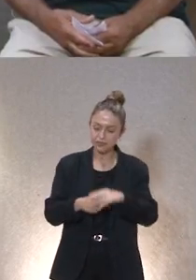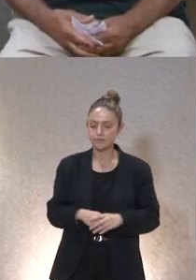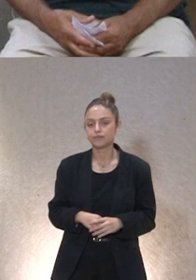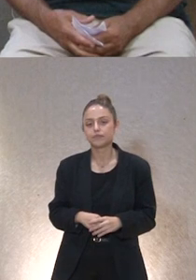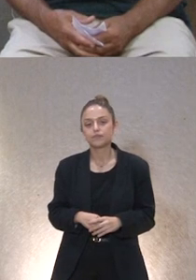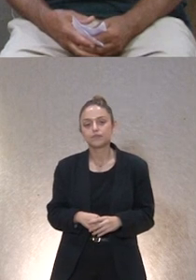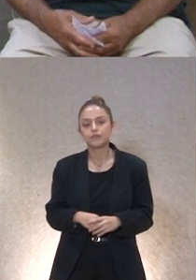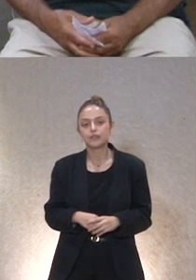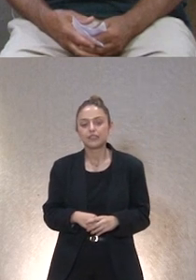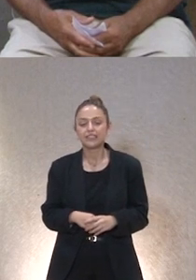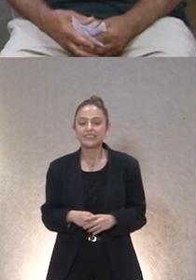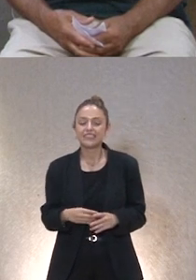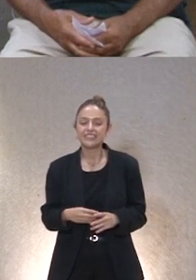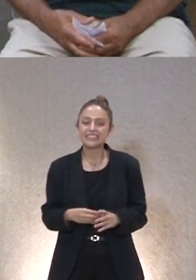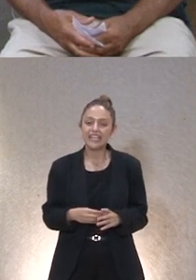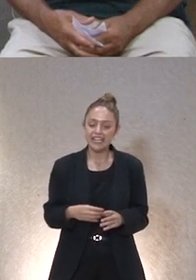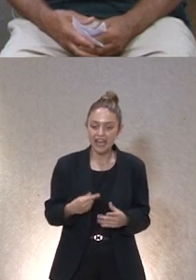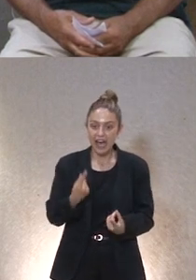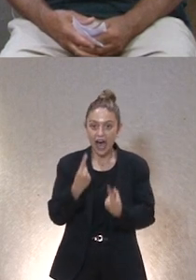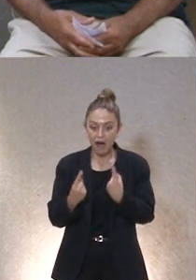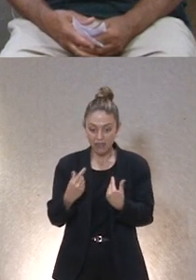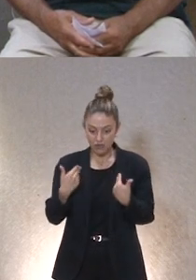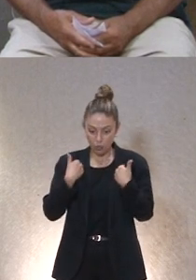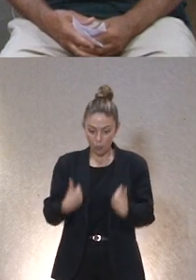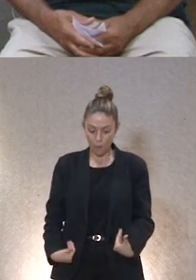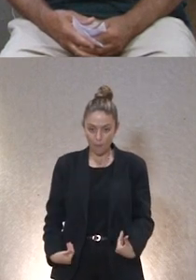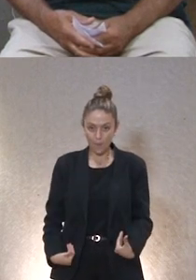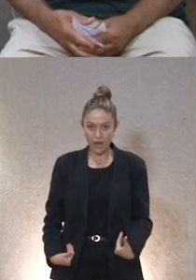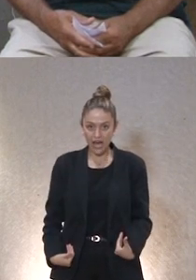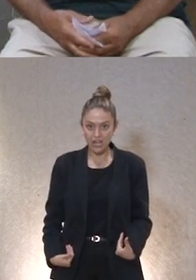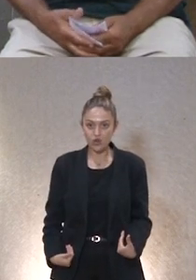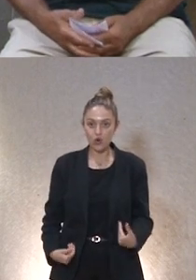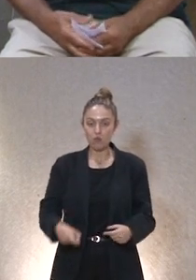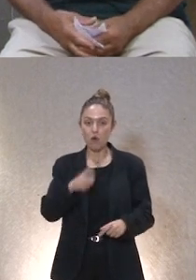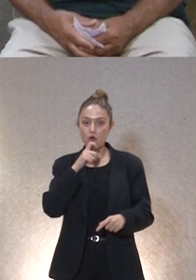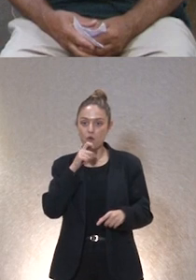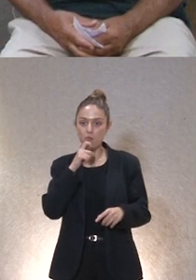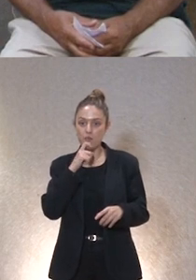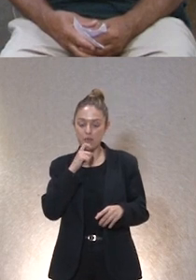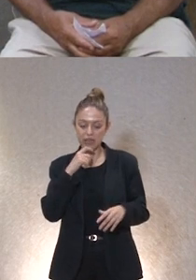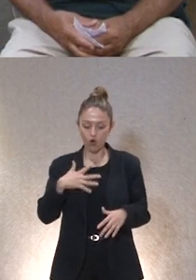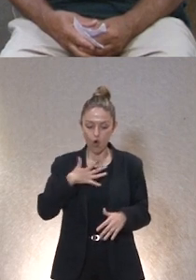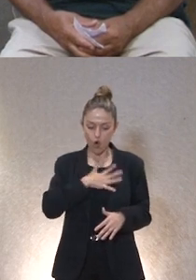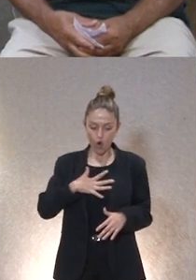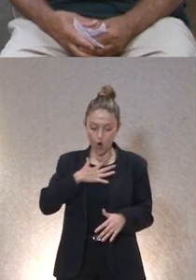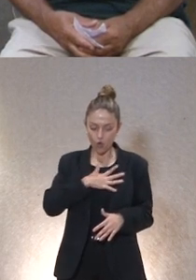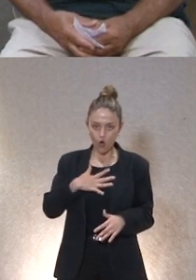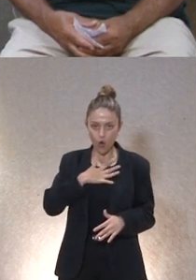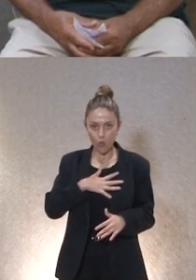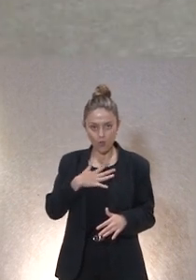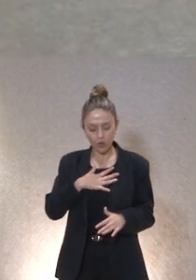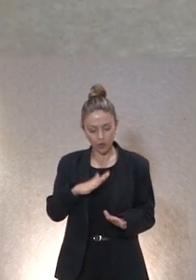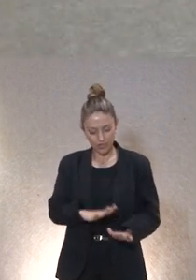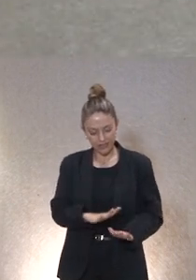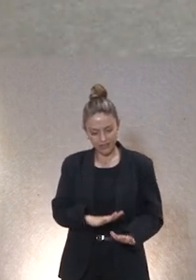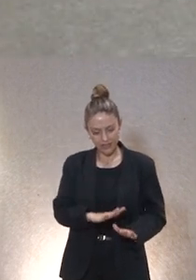existe esa inercia involuntaria y muy humana también a evitar complejidades ¿no? lo que se llama la zona de confort ¿no? antes el trabajo era más sencillo